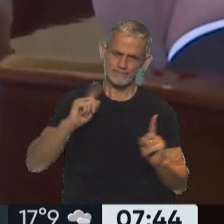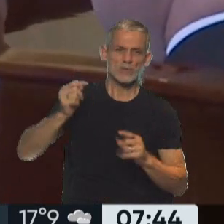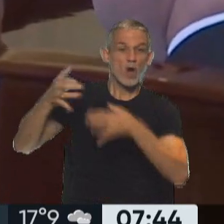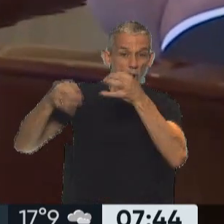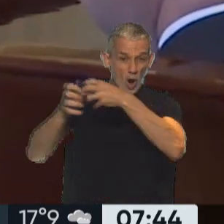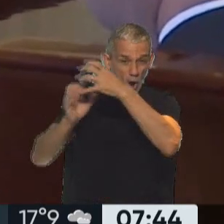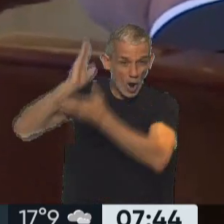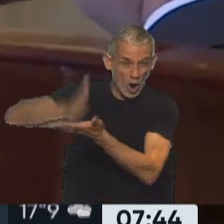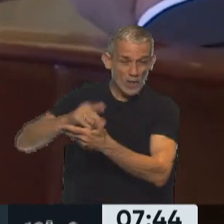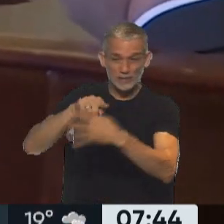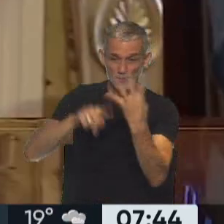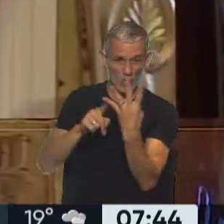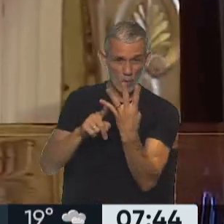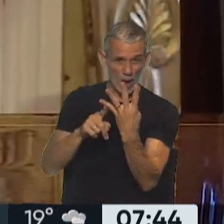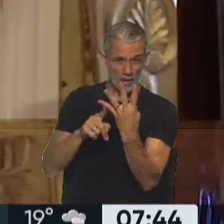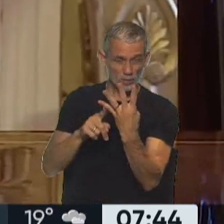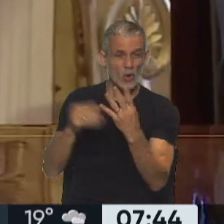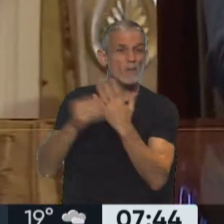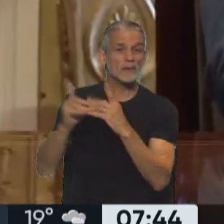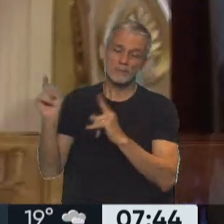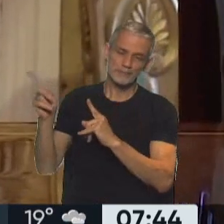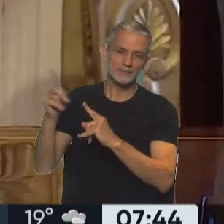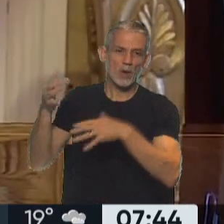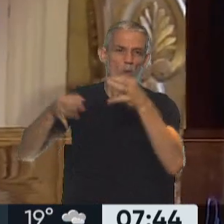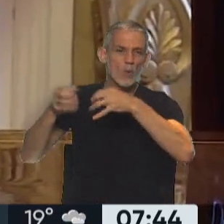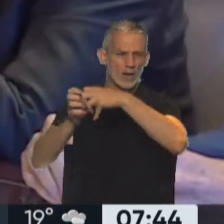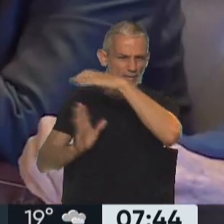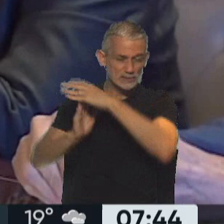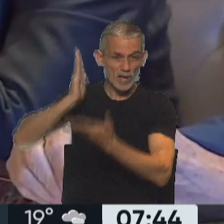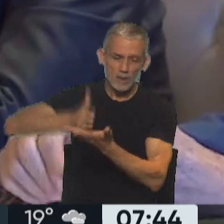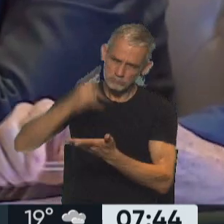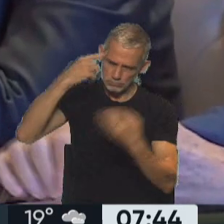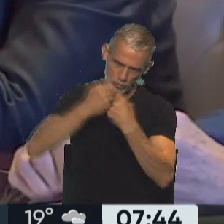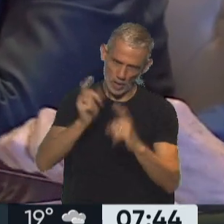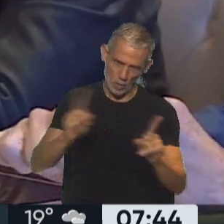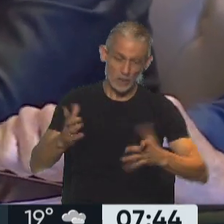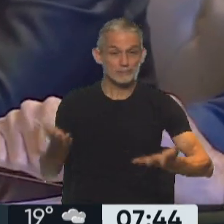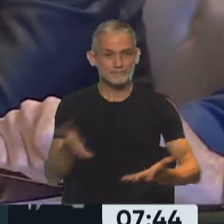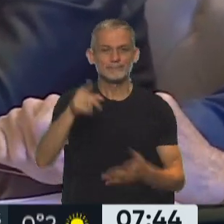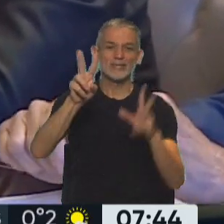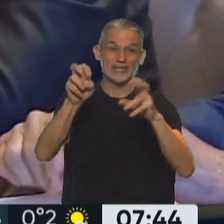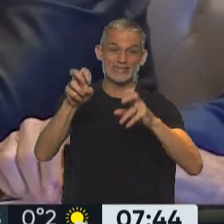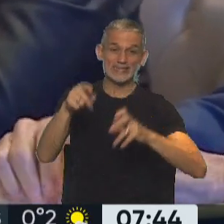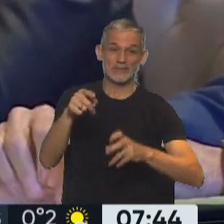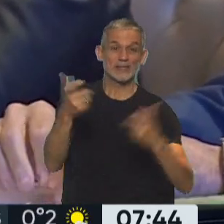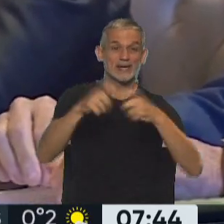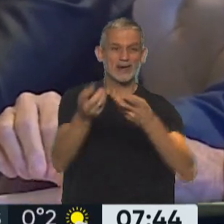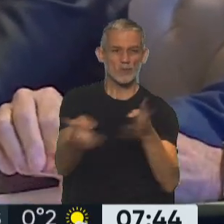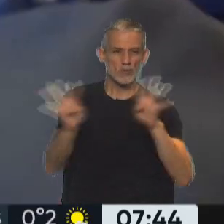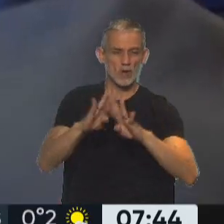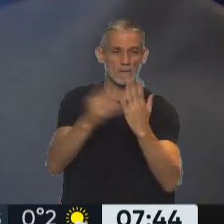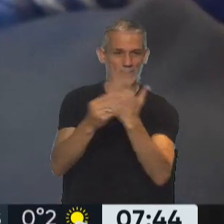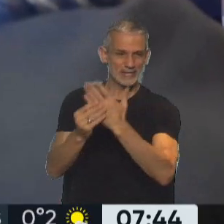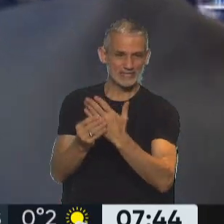que tomaron los cuatro cortesanos, los cuatro ministros del máximo tribunal de justicia. Fue uno de los temas que se tocó en la reunión de gabinete.